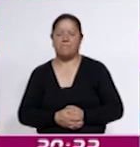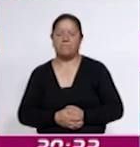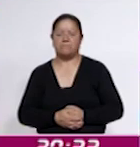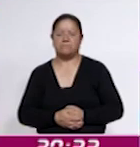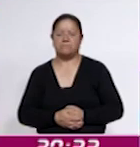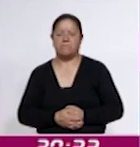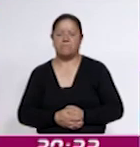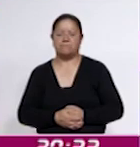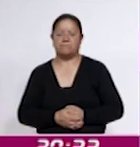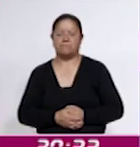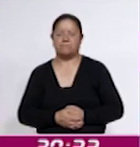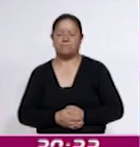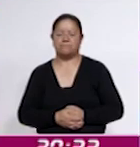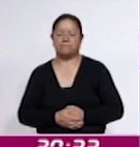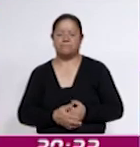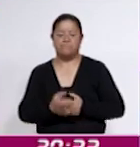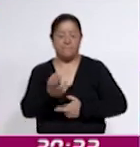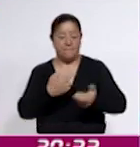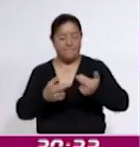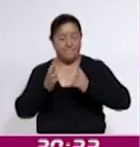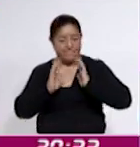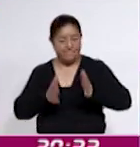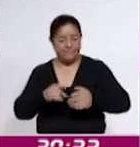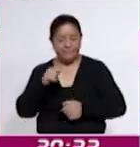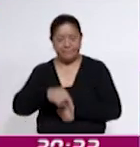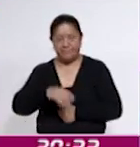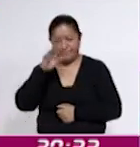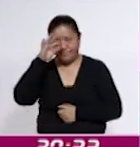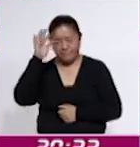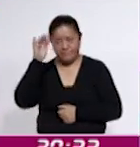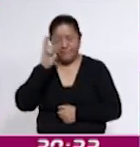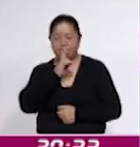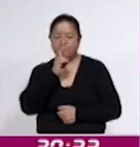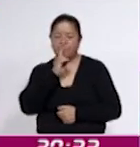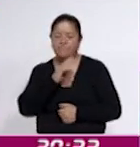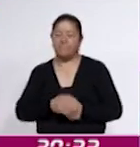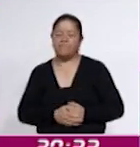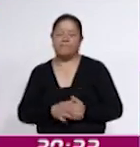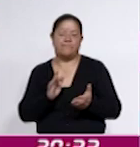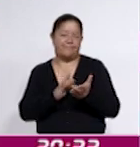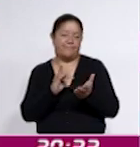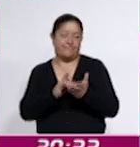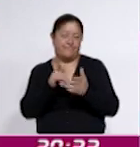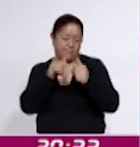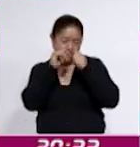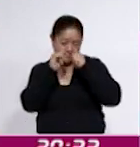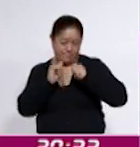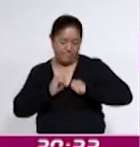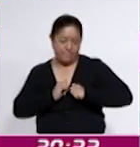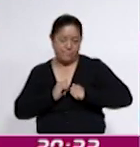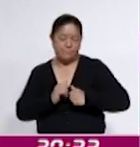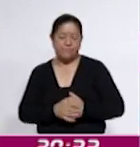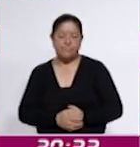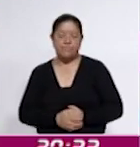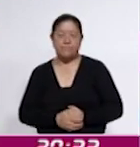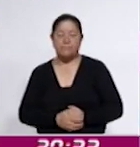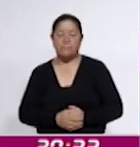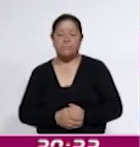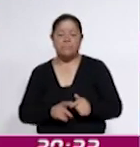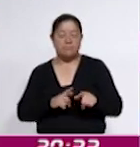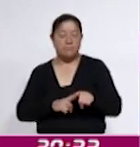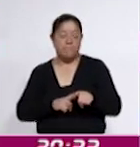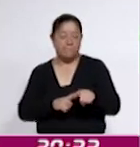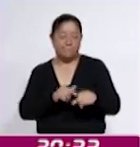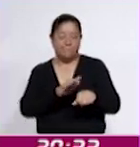Estamos de regreso en Coracid Noticias. Le agradecemos su tiempo y su atención y vamos a continuar